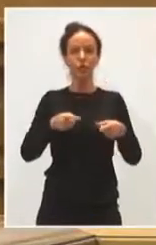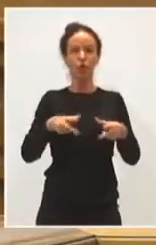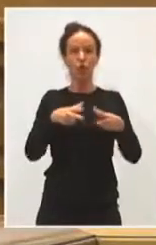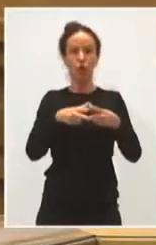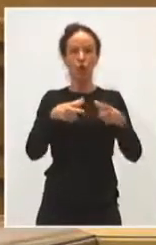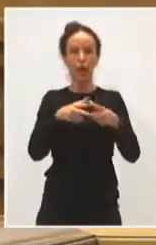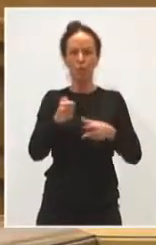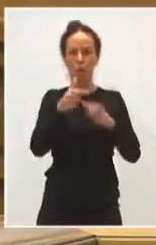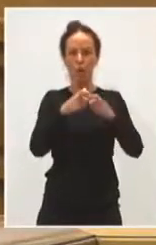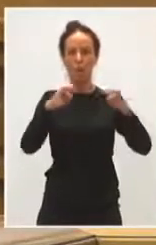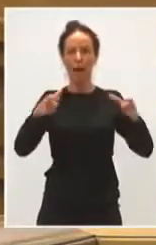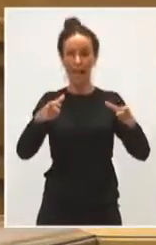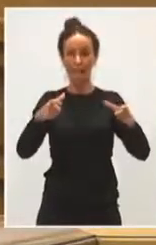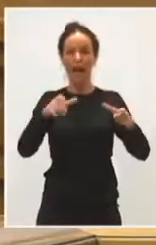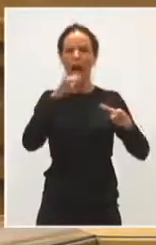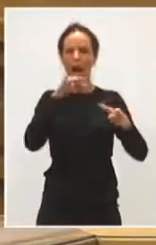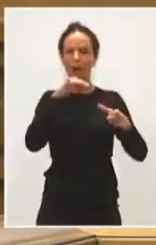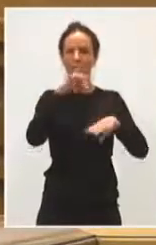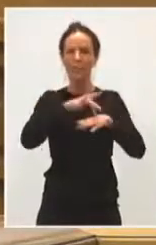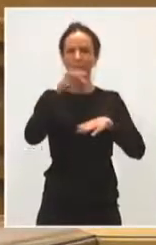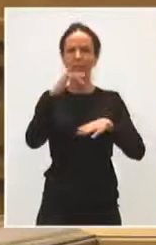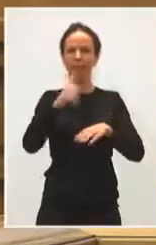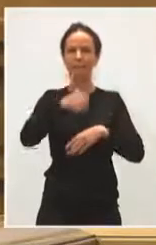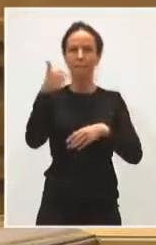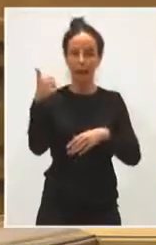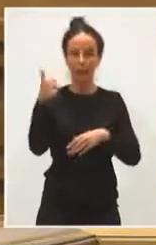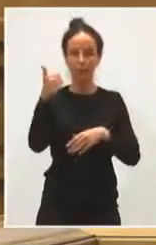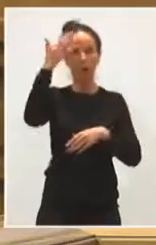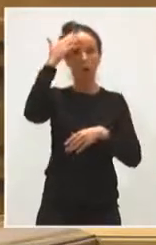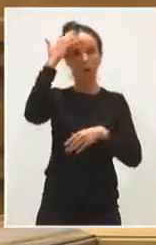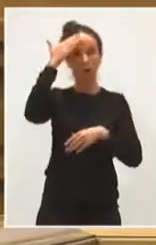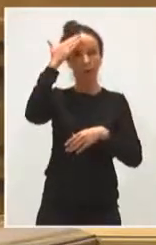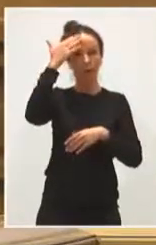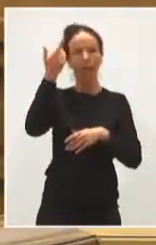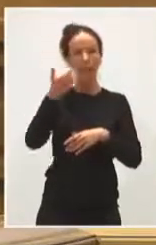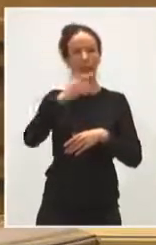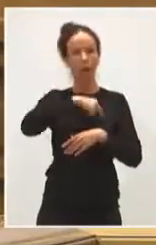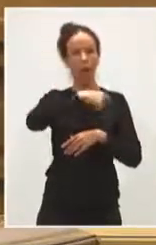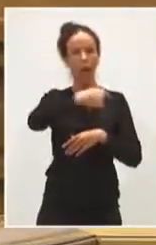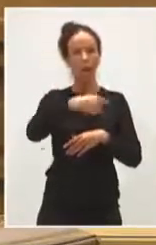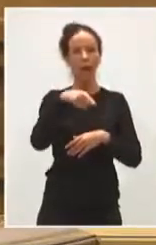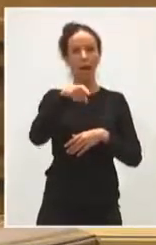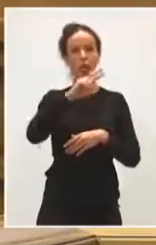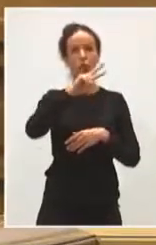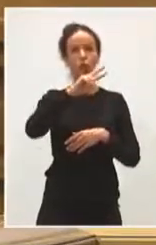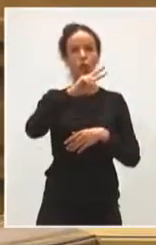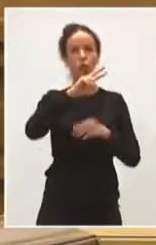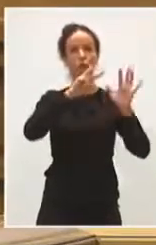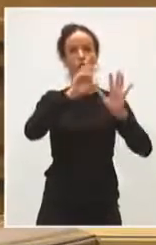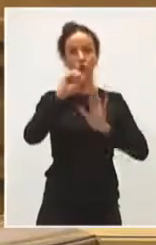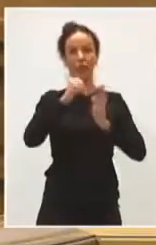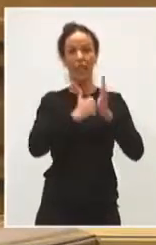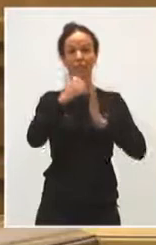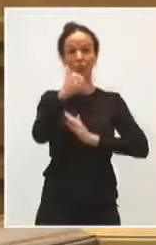desde que soy presidente, pero ahora con mucha mayor sensibilidad, con cabeza y con alma, en el que vamos a refrendar 280 millones más